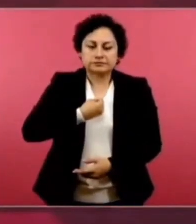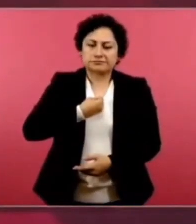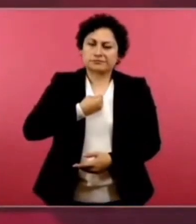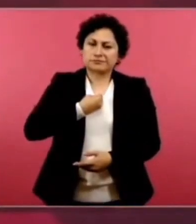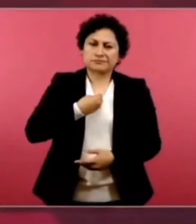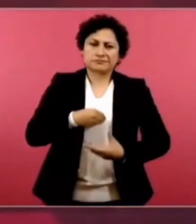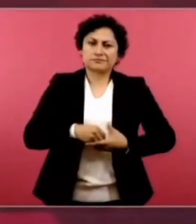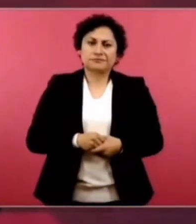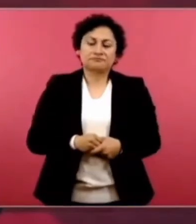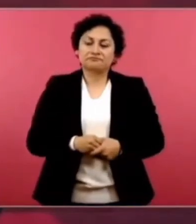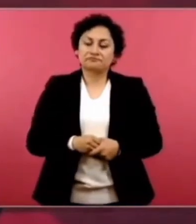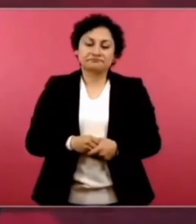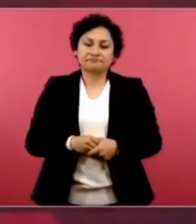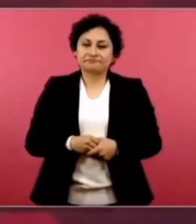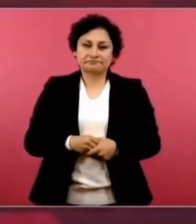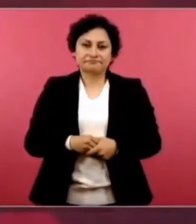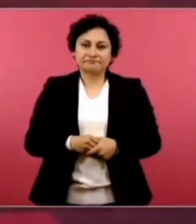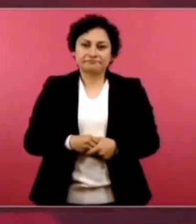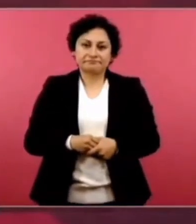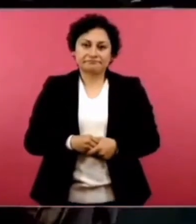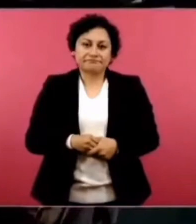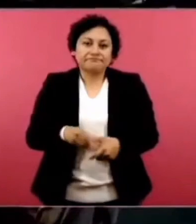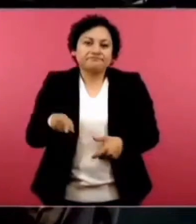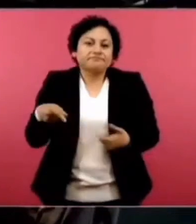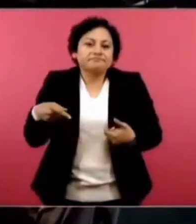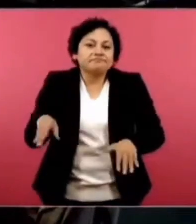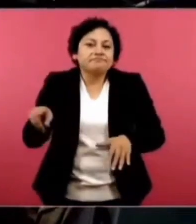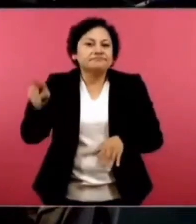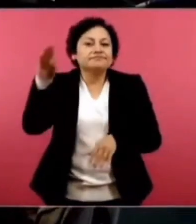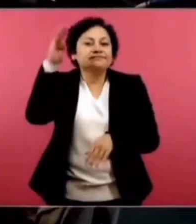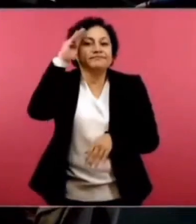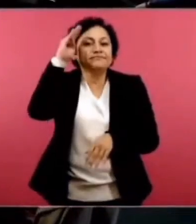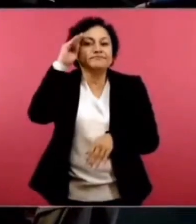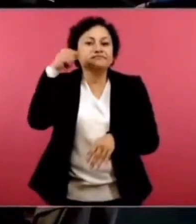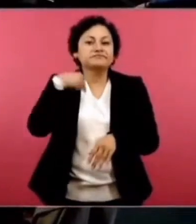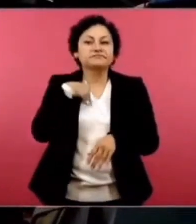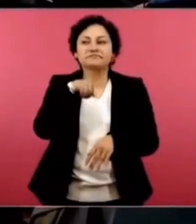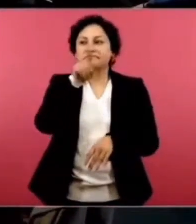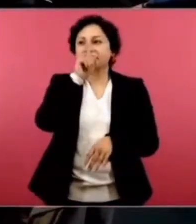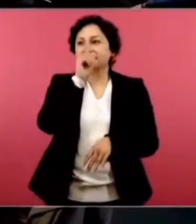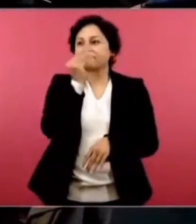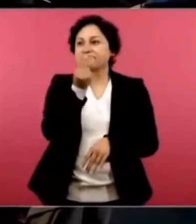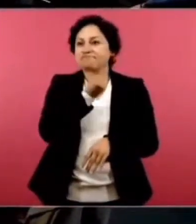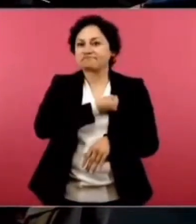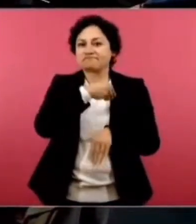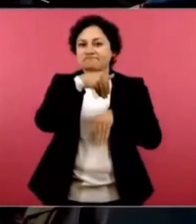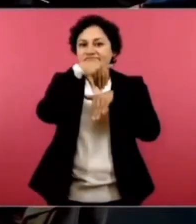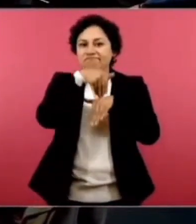que ya iba a ser irremediable.